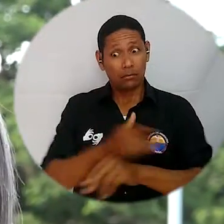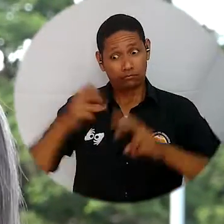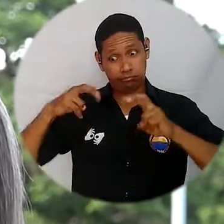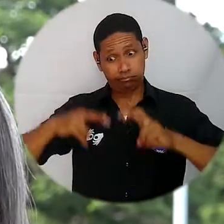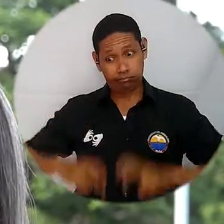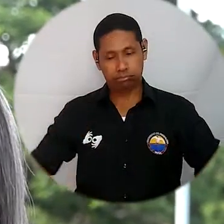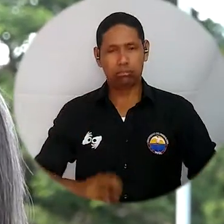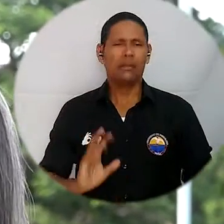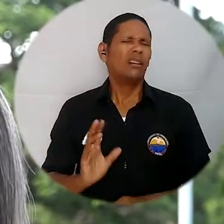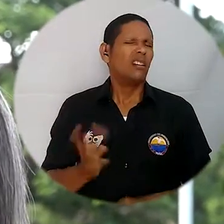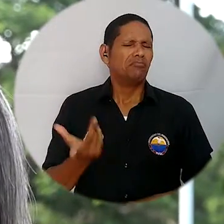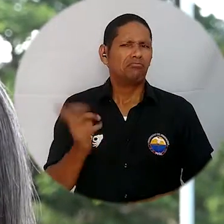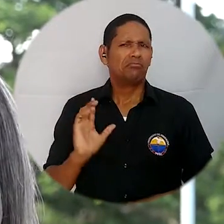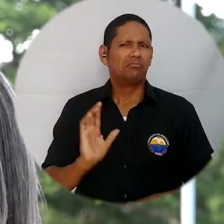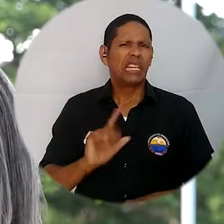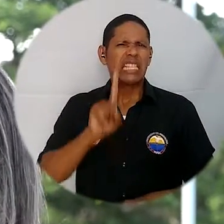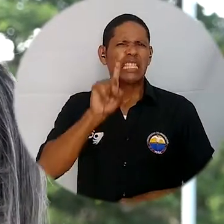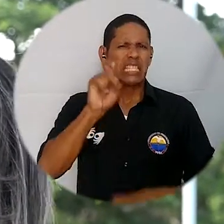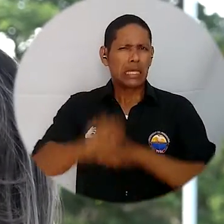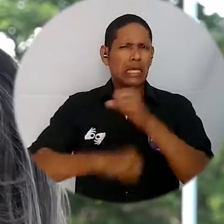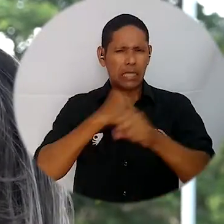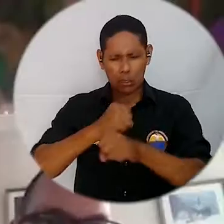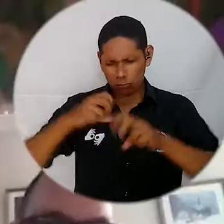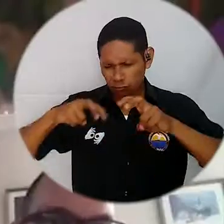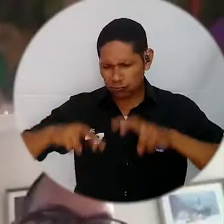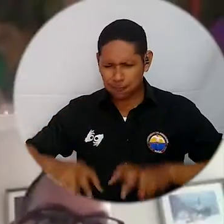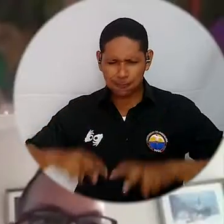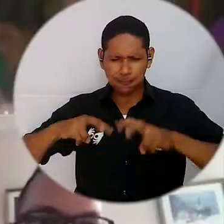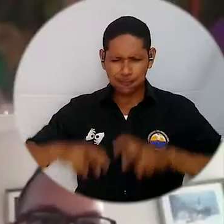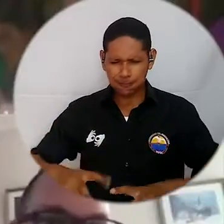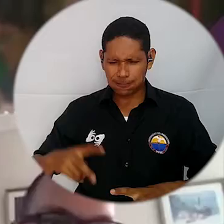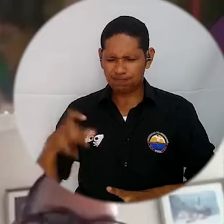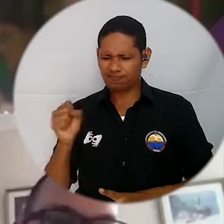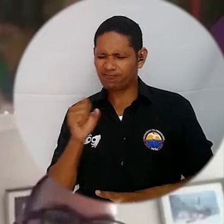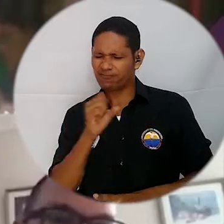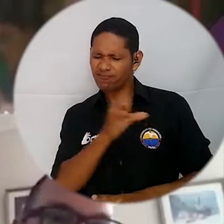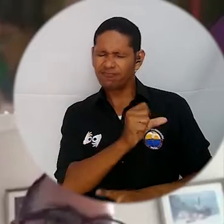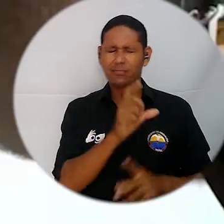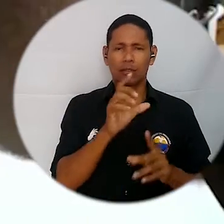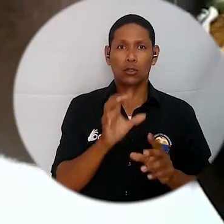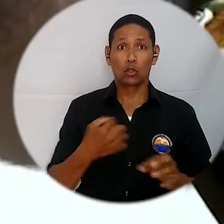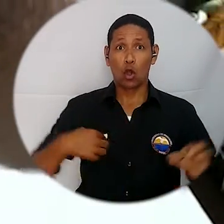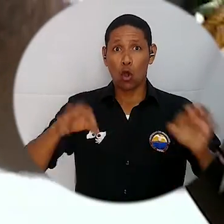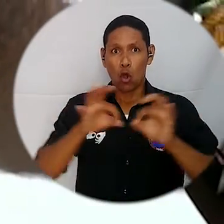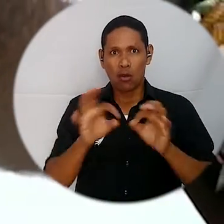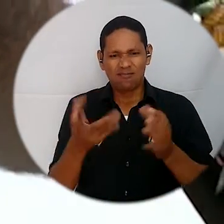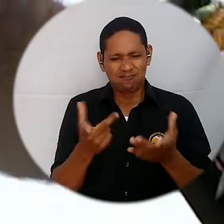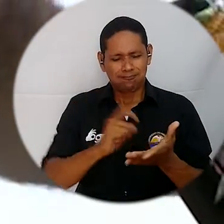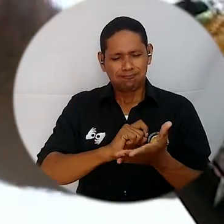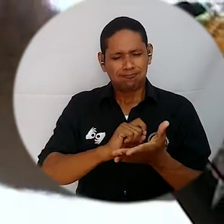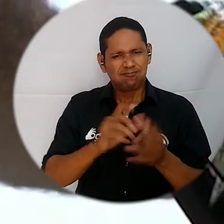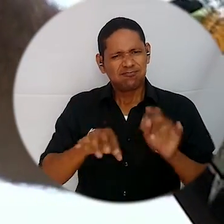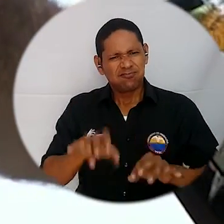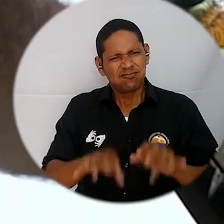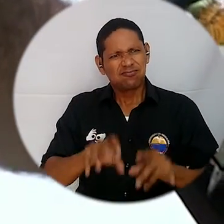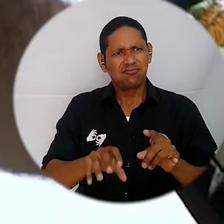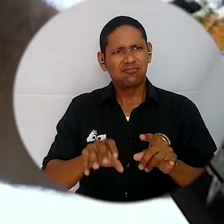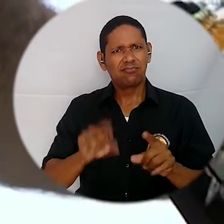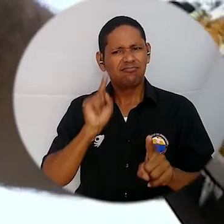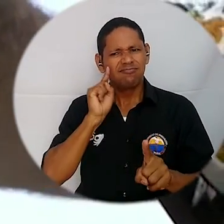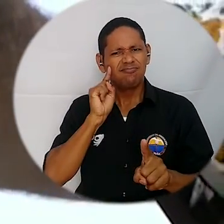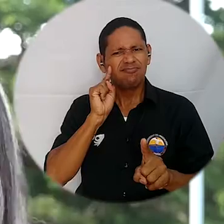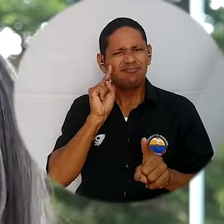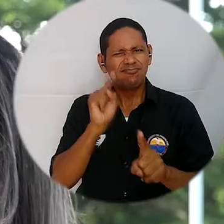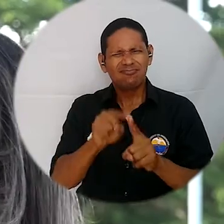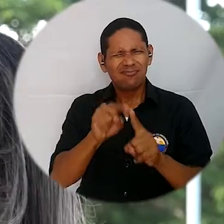de aproximadamente seis años de investigación, en el que el objeto